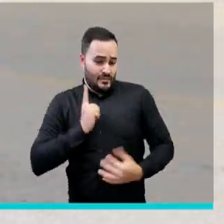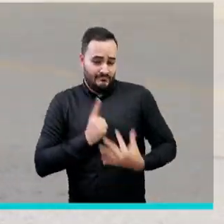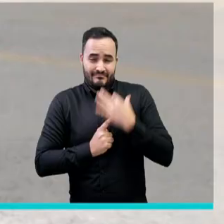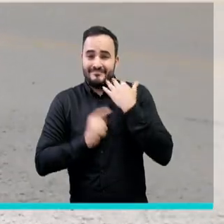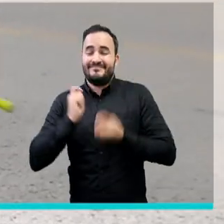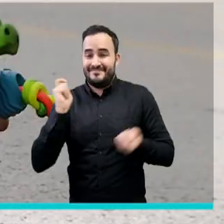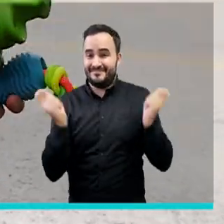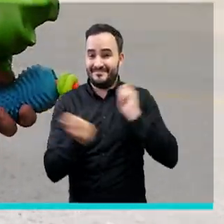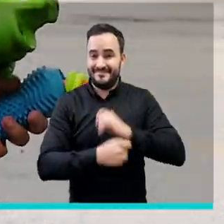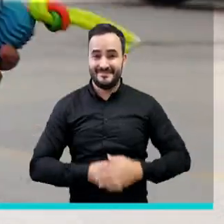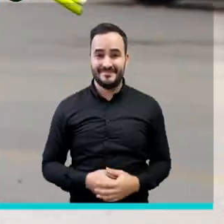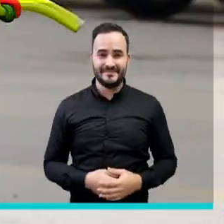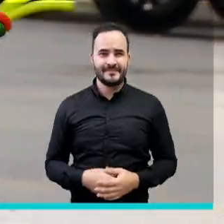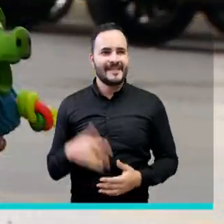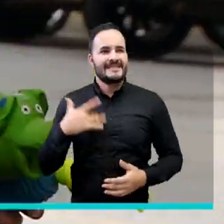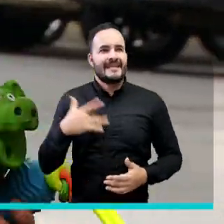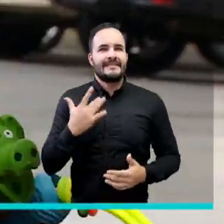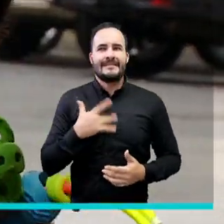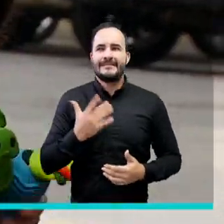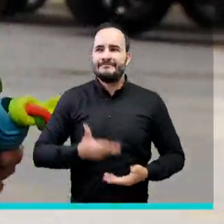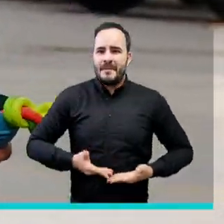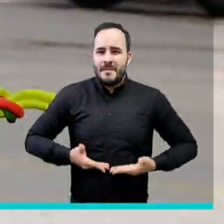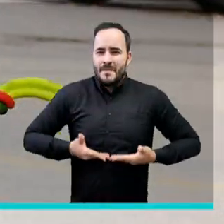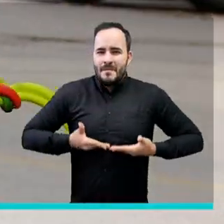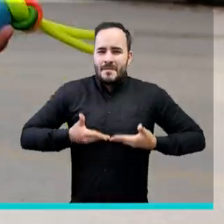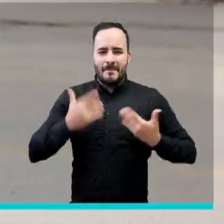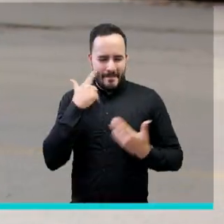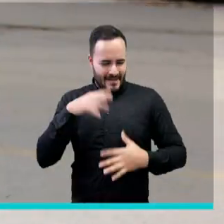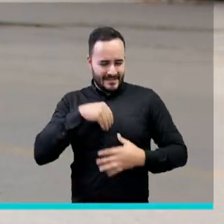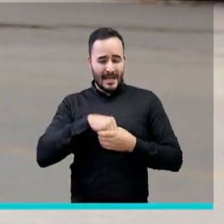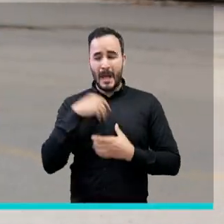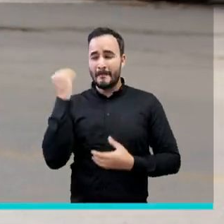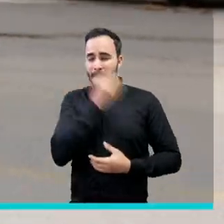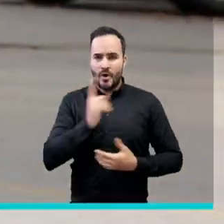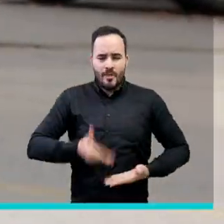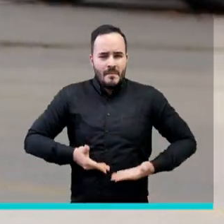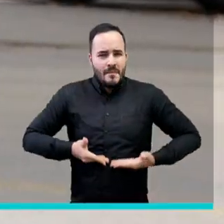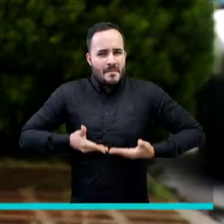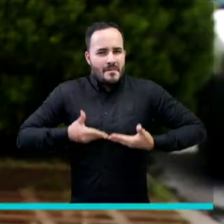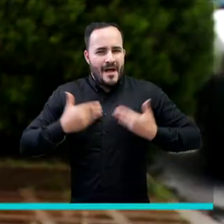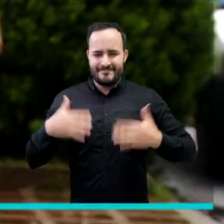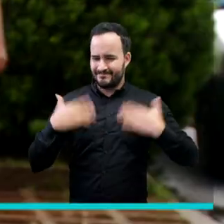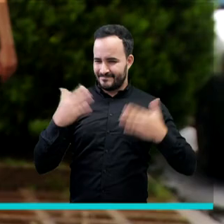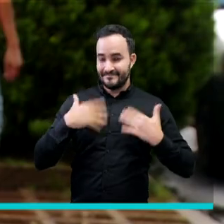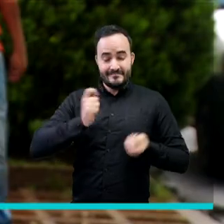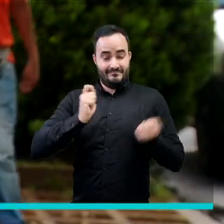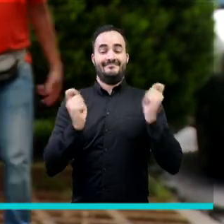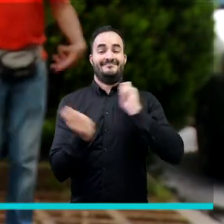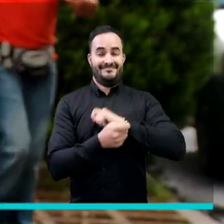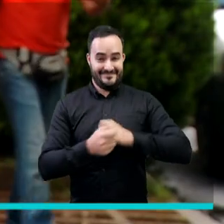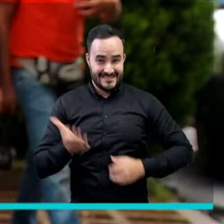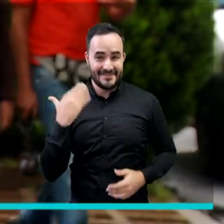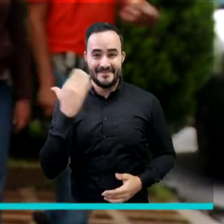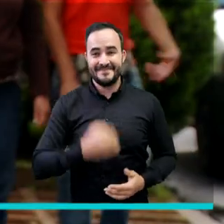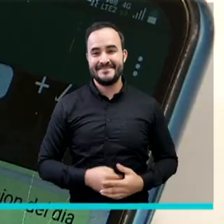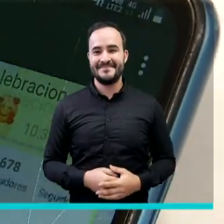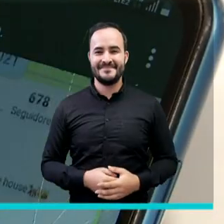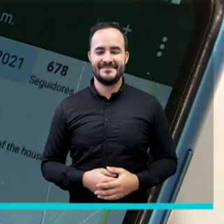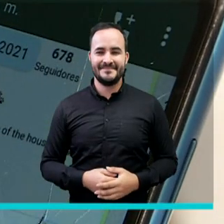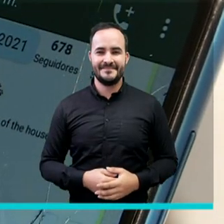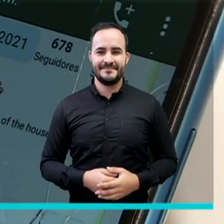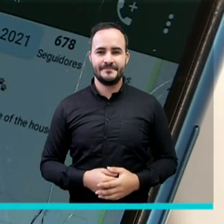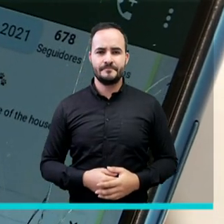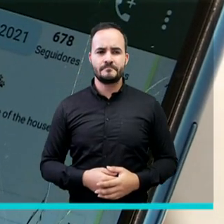eso realmente te tiene que transformar a ti. Te llena más como el alma de felicidad, es una transformación completa.